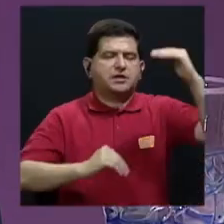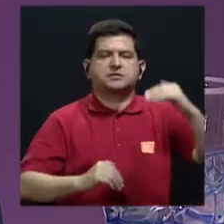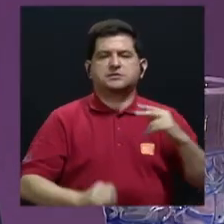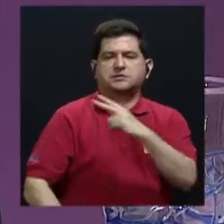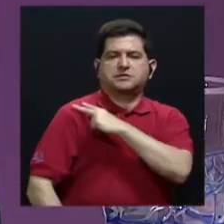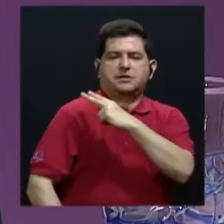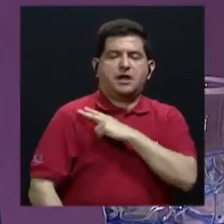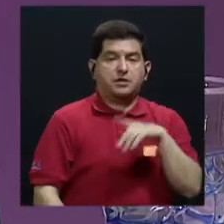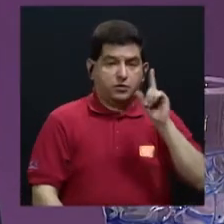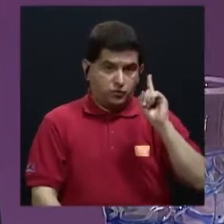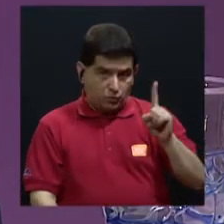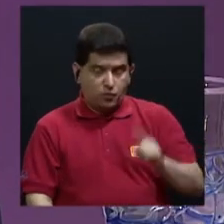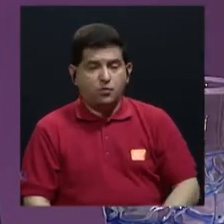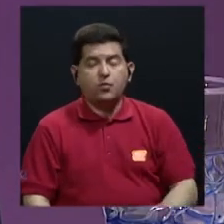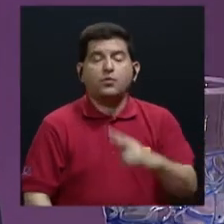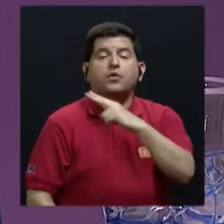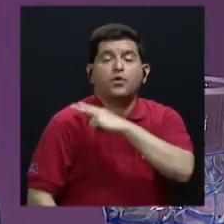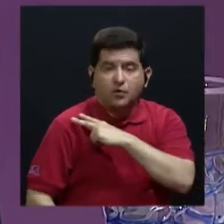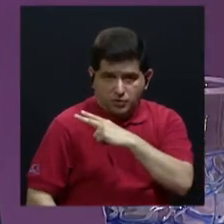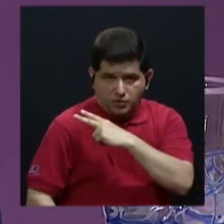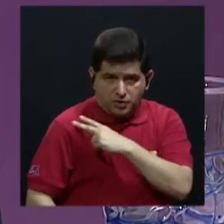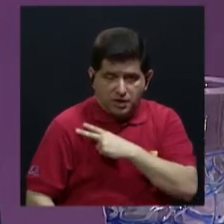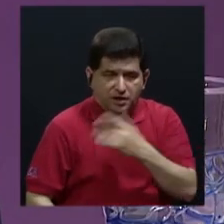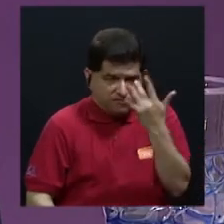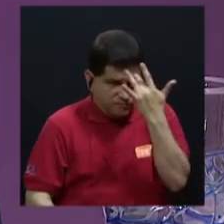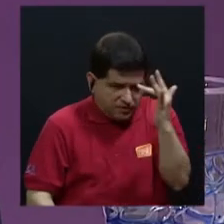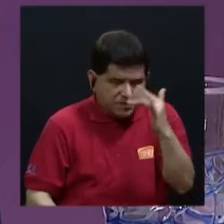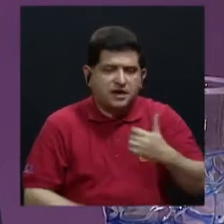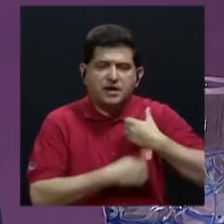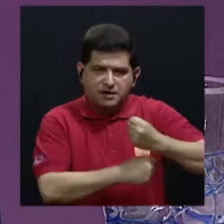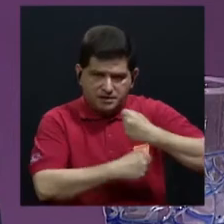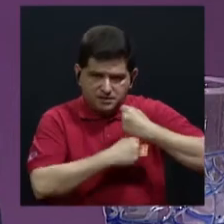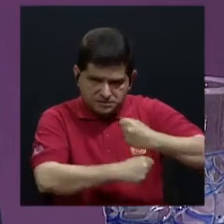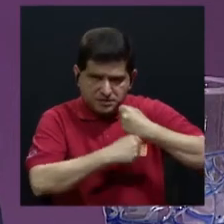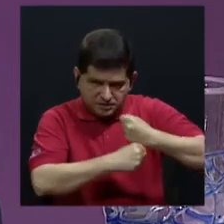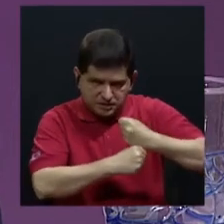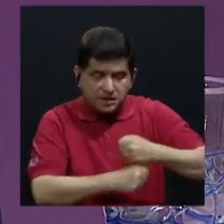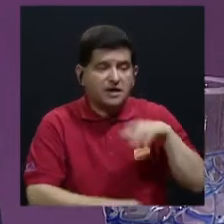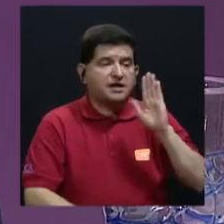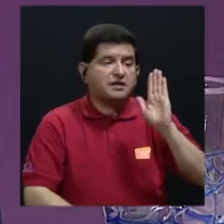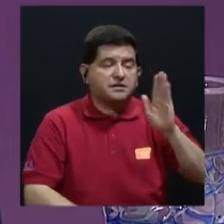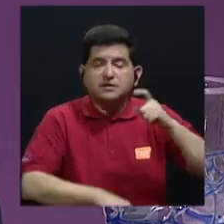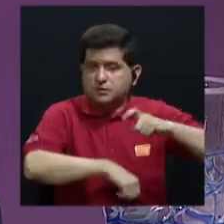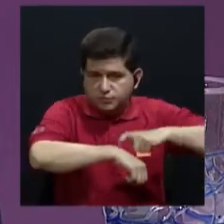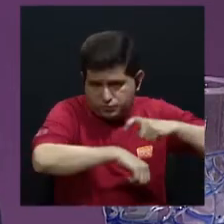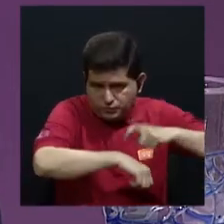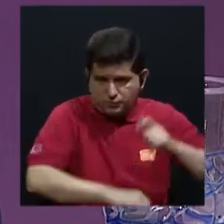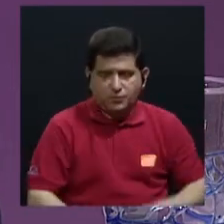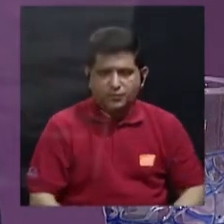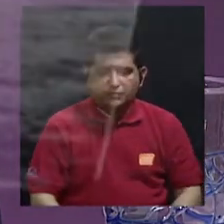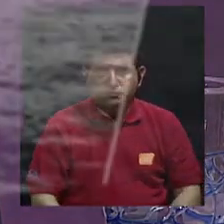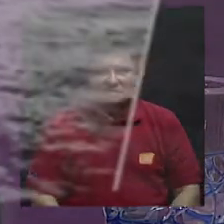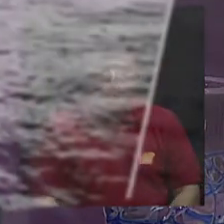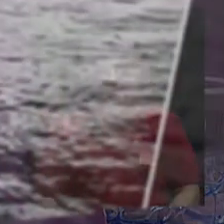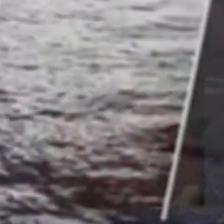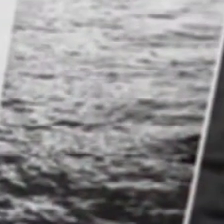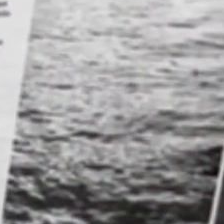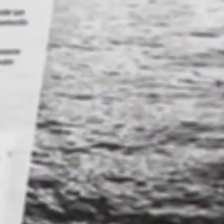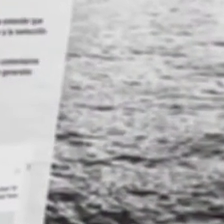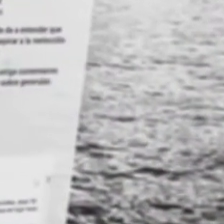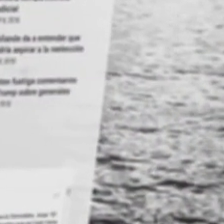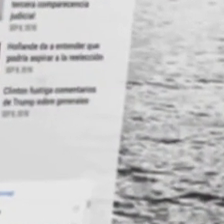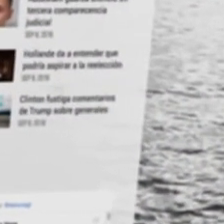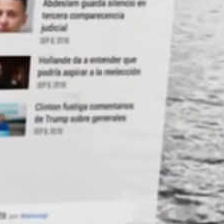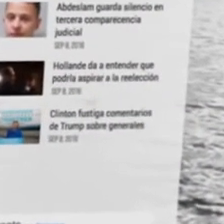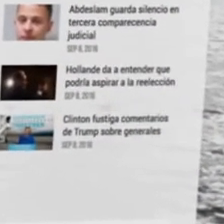Uno de ellos es el jefe de la inteligencia del ejército de aquellos años, nada menos